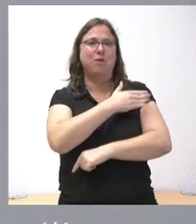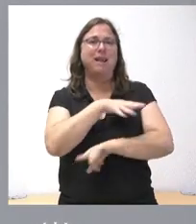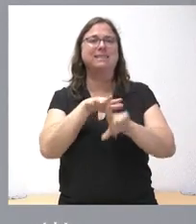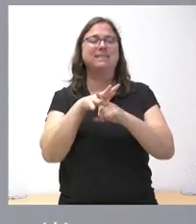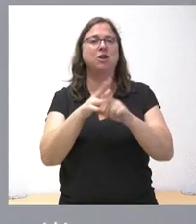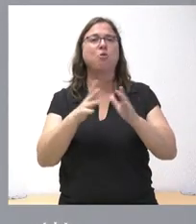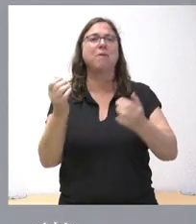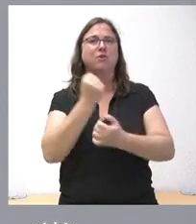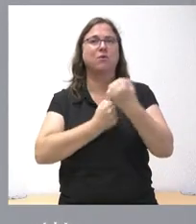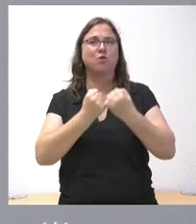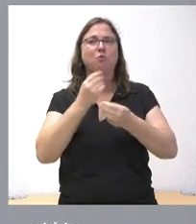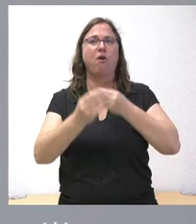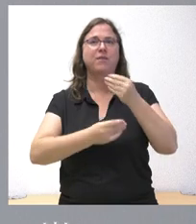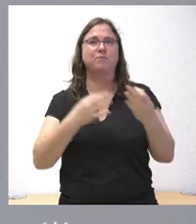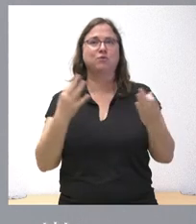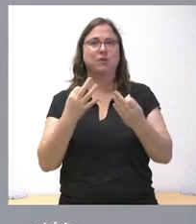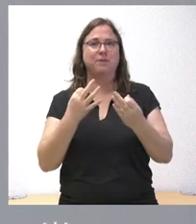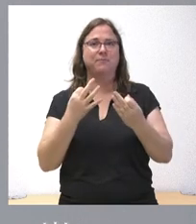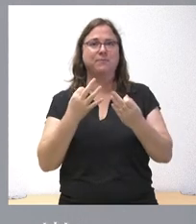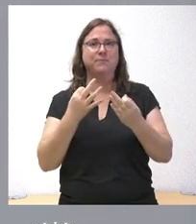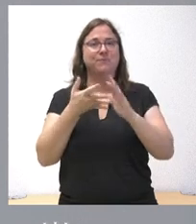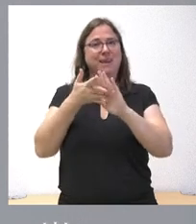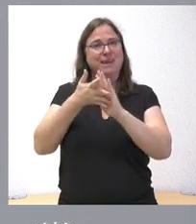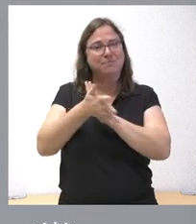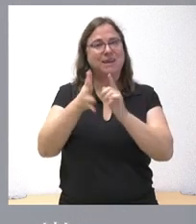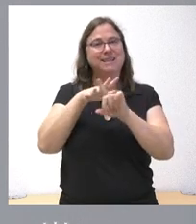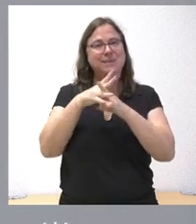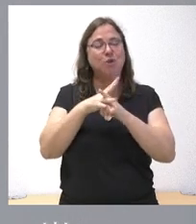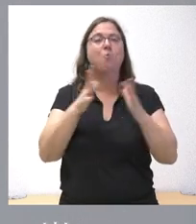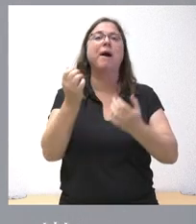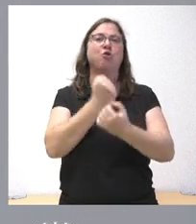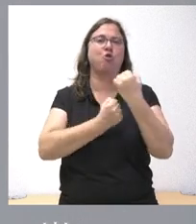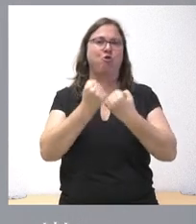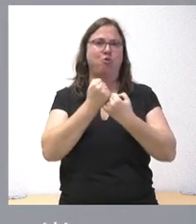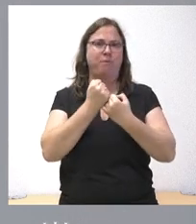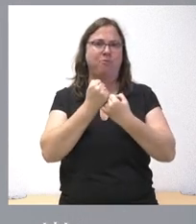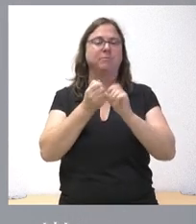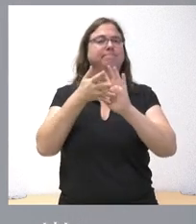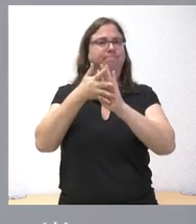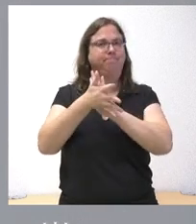lo que hacemos es dar conocimiento del escenario macroeconómico que va a acompañar a este